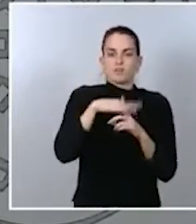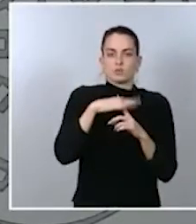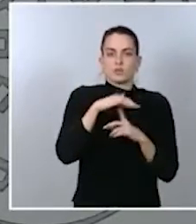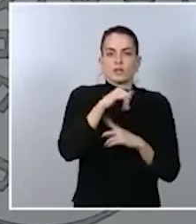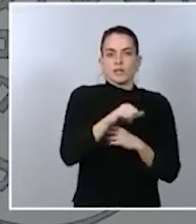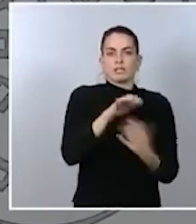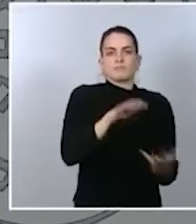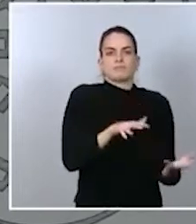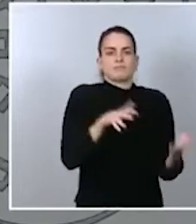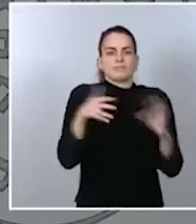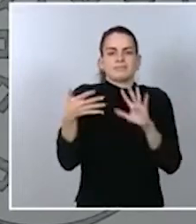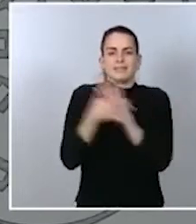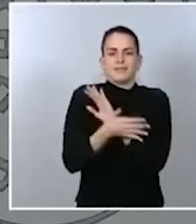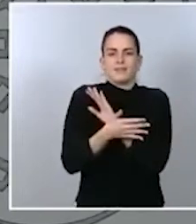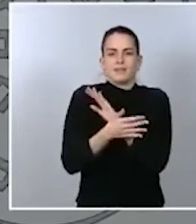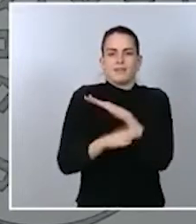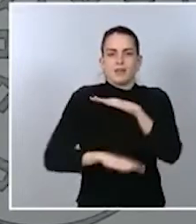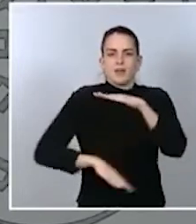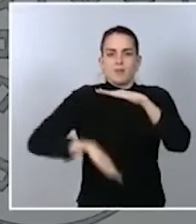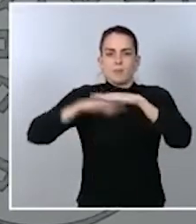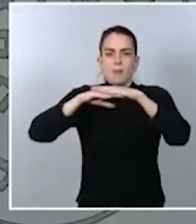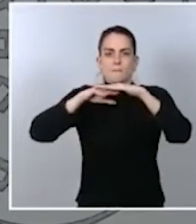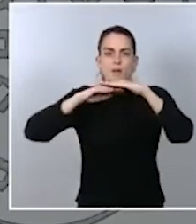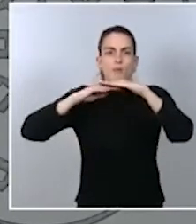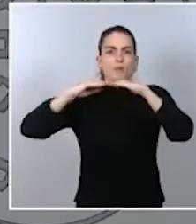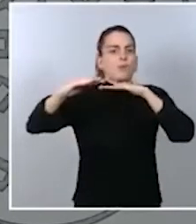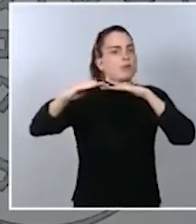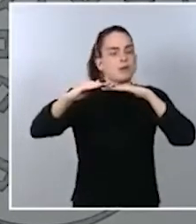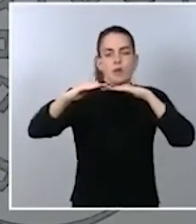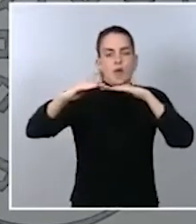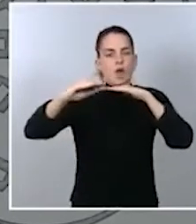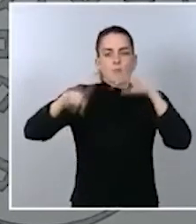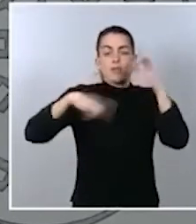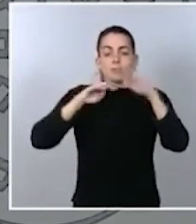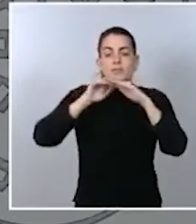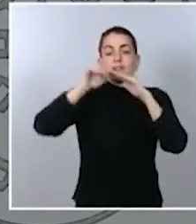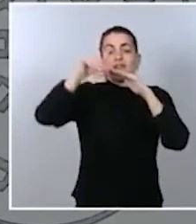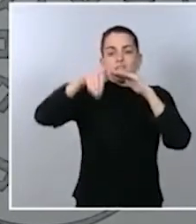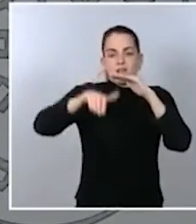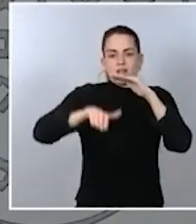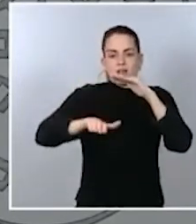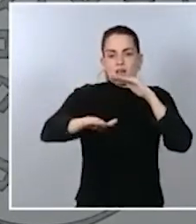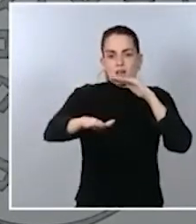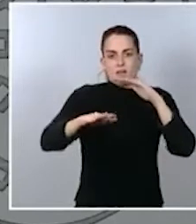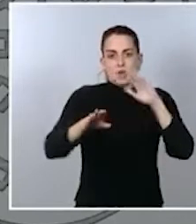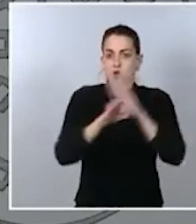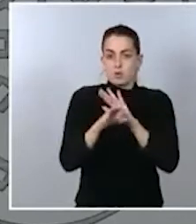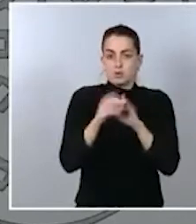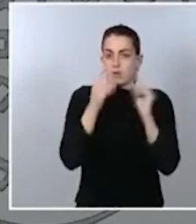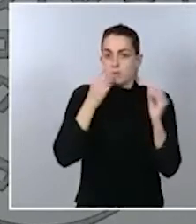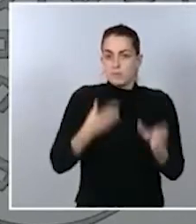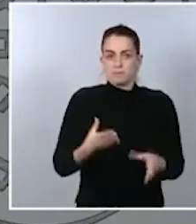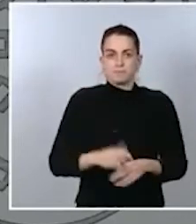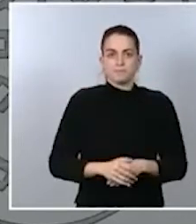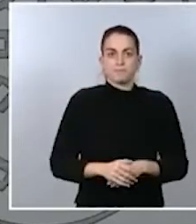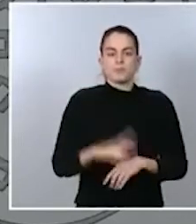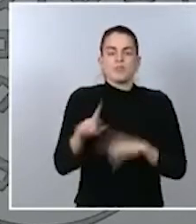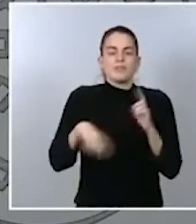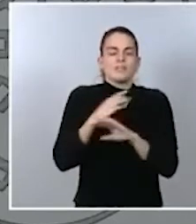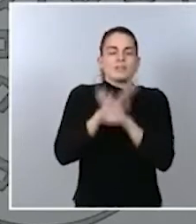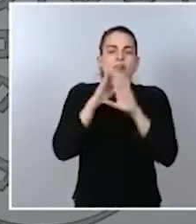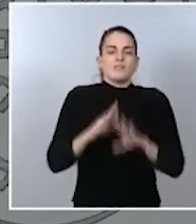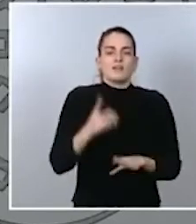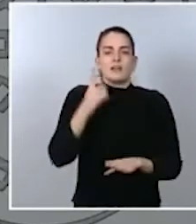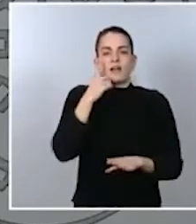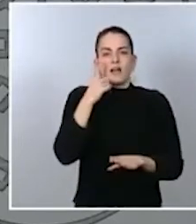en un incremento lineal dirigido al consumidor y por tanto habrá que ver al final cuál es la repercusión